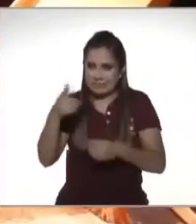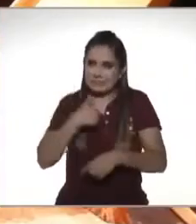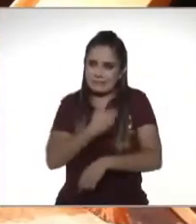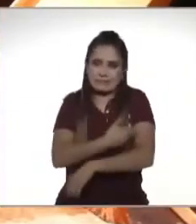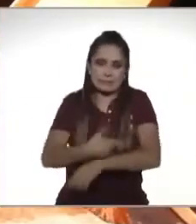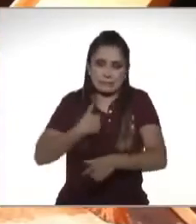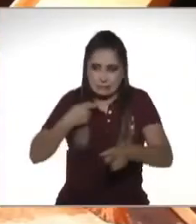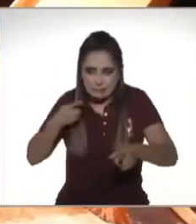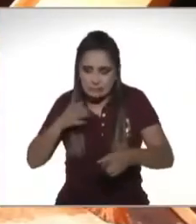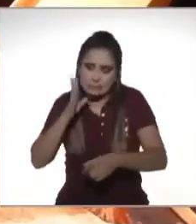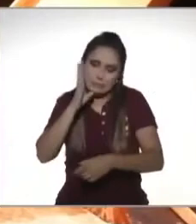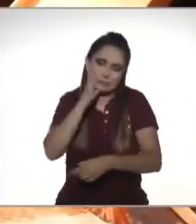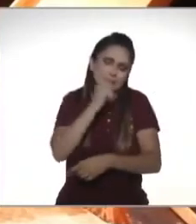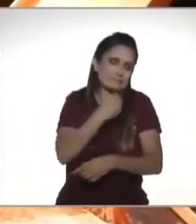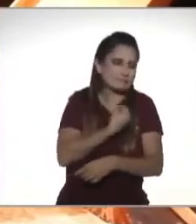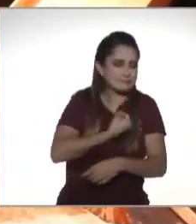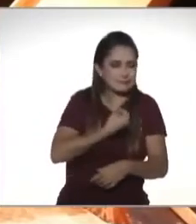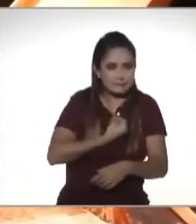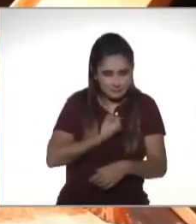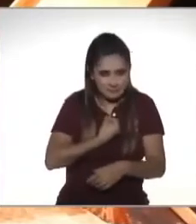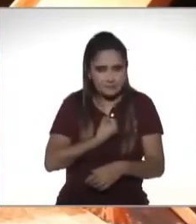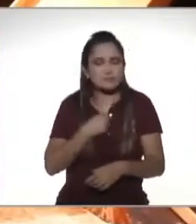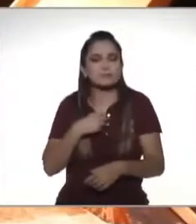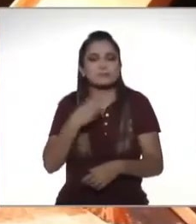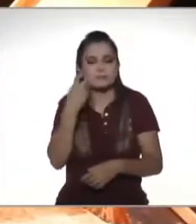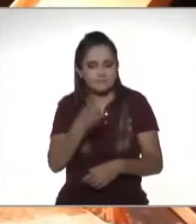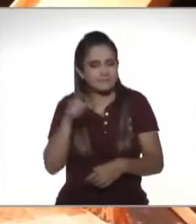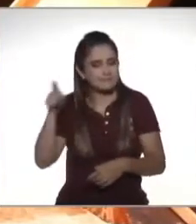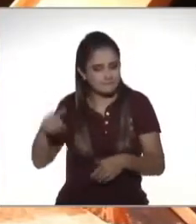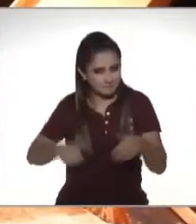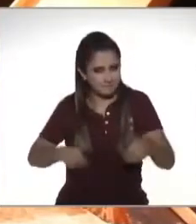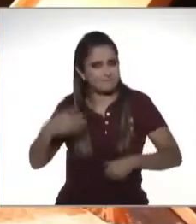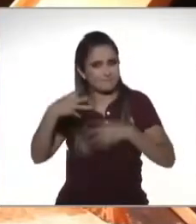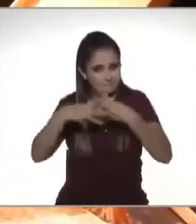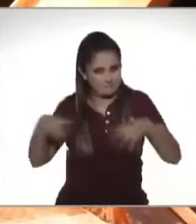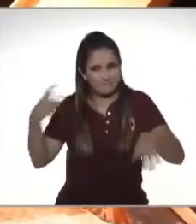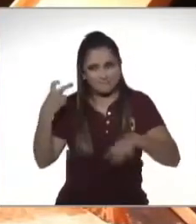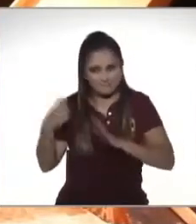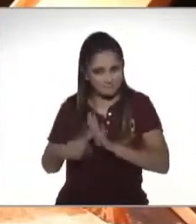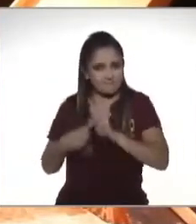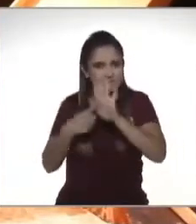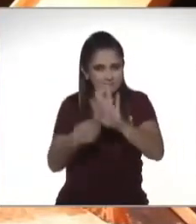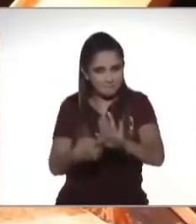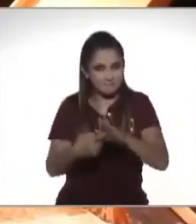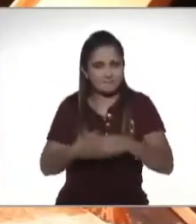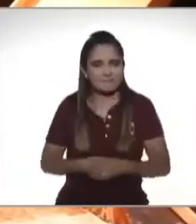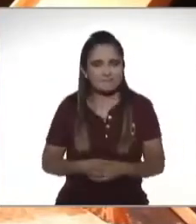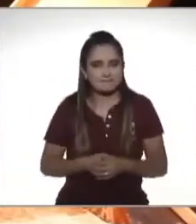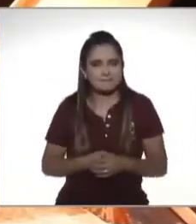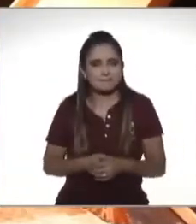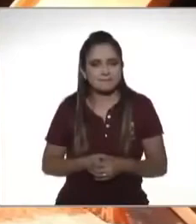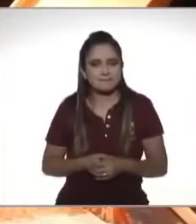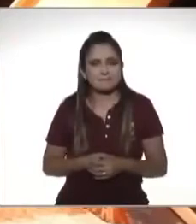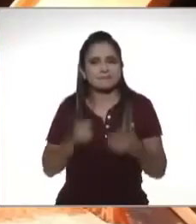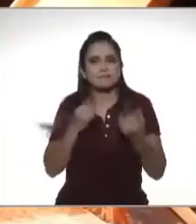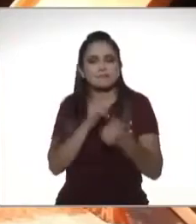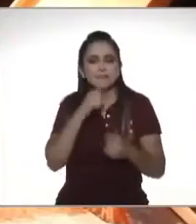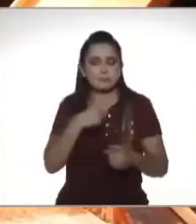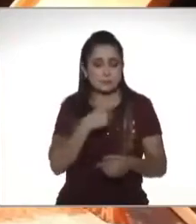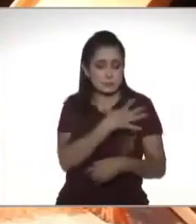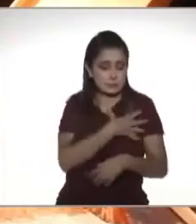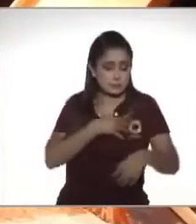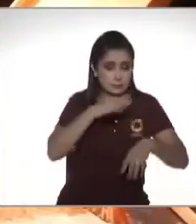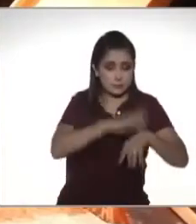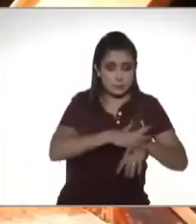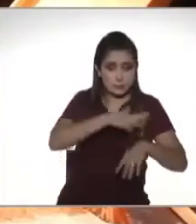y siento que habla que hay algo de eso y también la estructura como la hija mayor